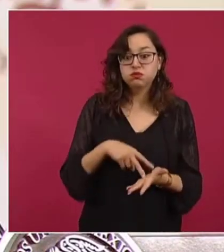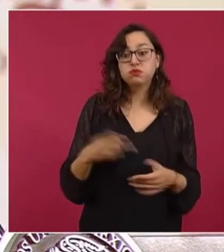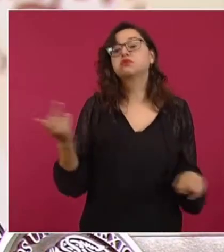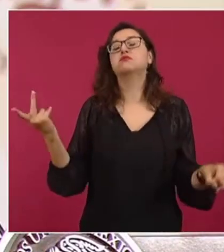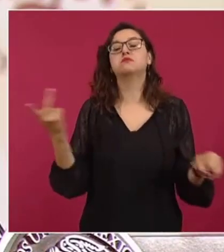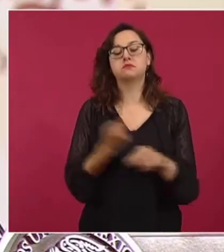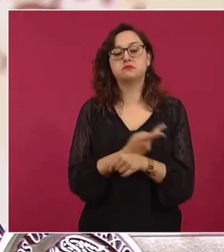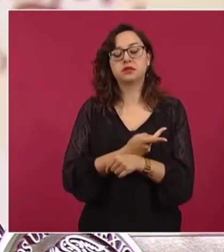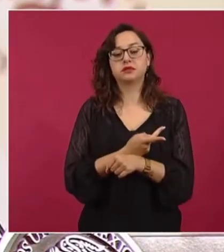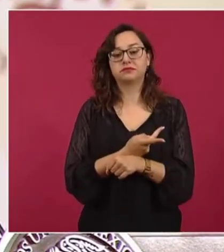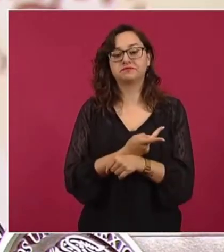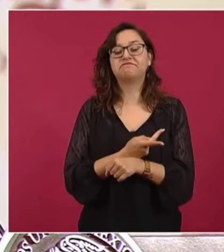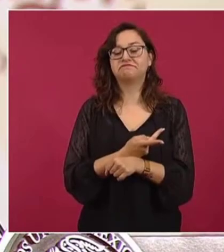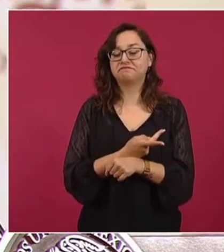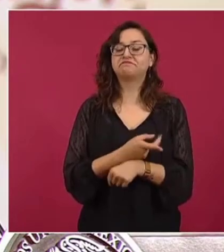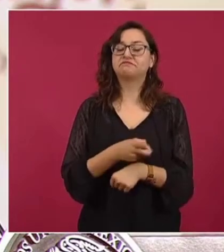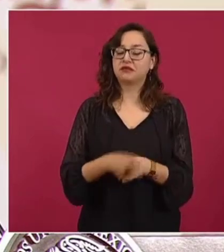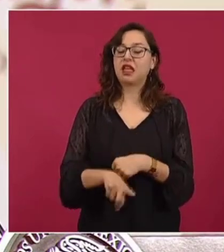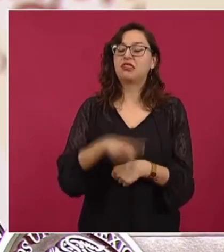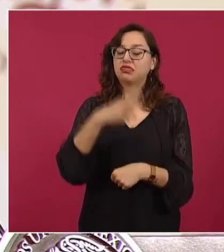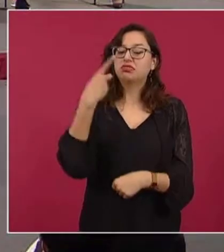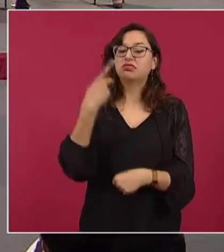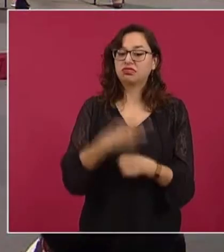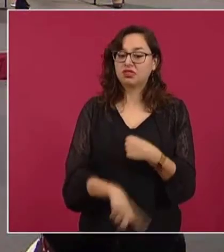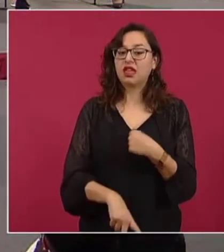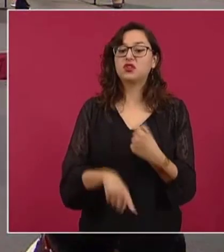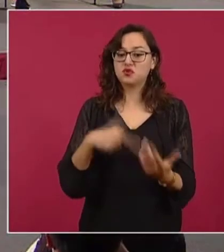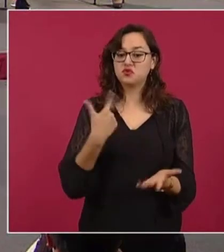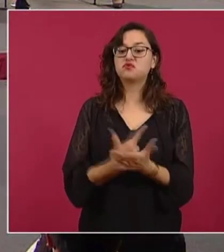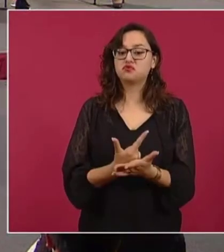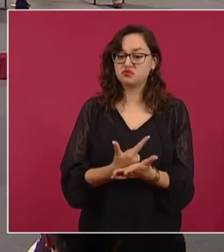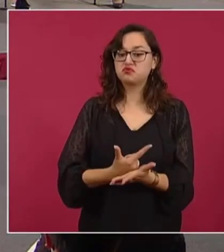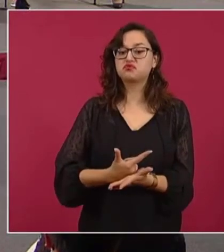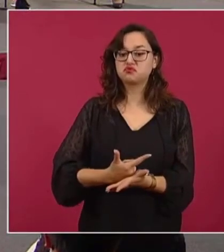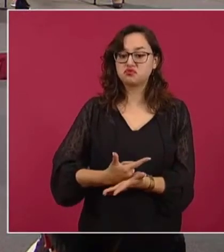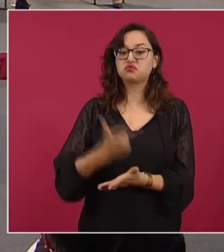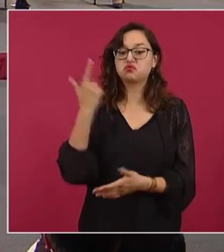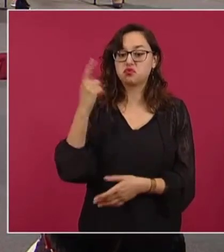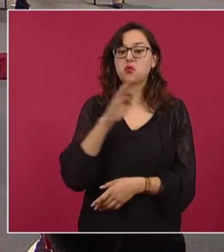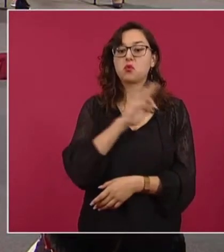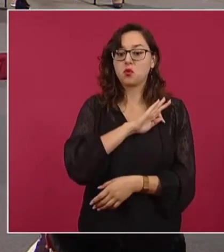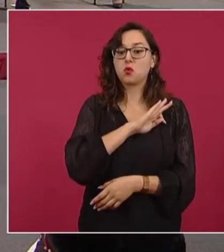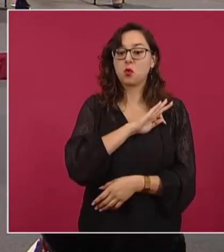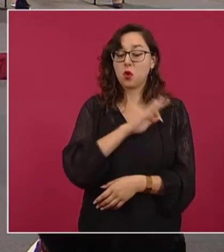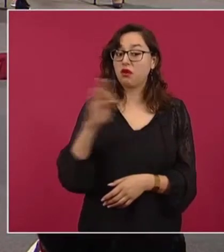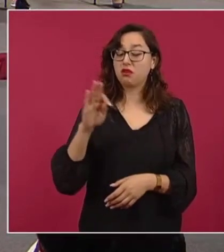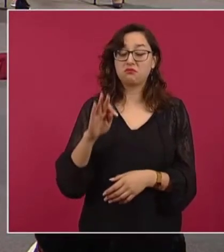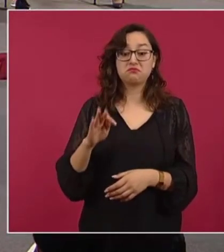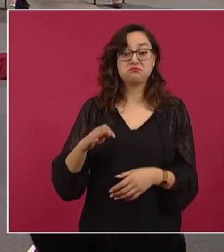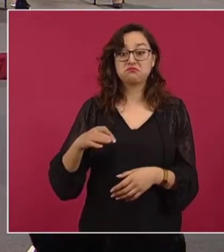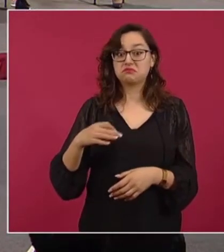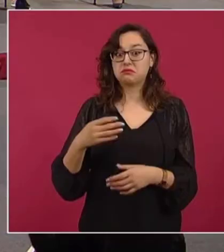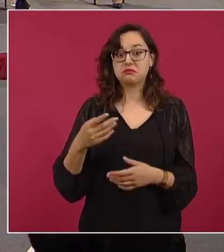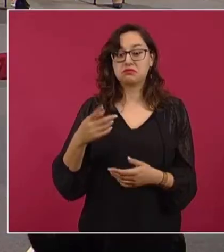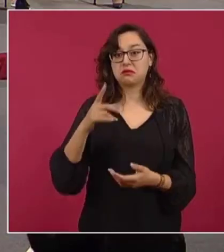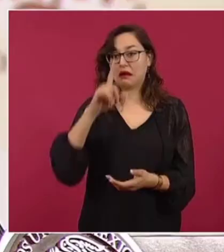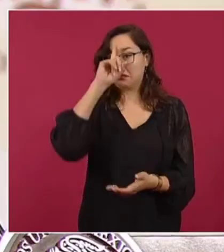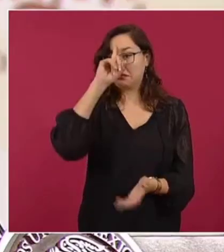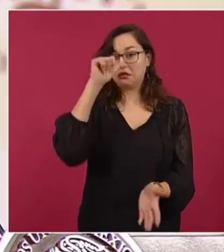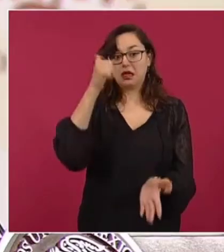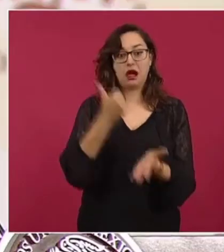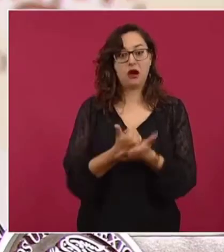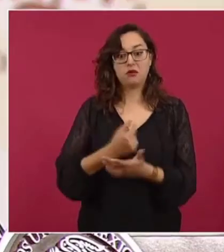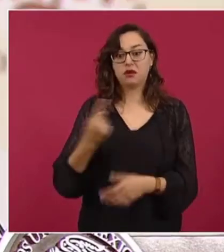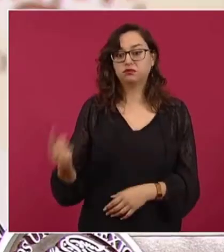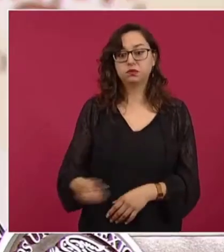que pueden tener estas personas menores de edad puede ser hasta cierto punto irreversible. Entonces, urge